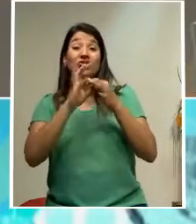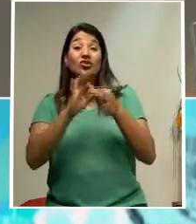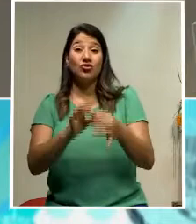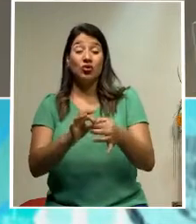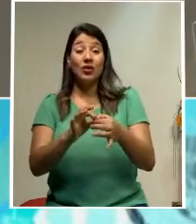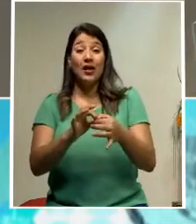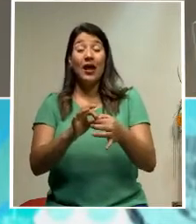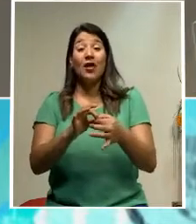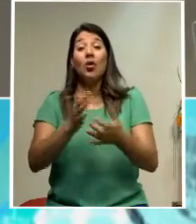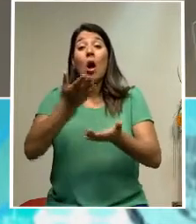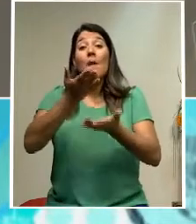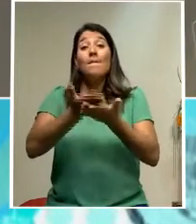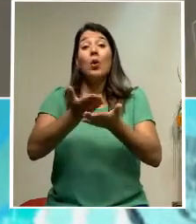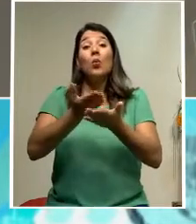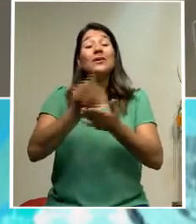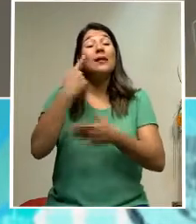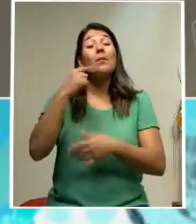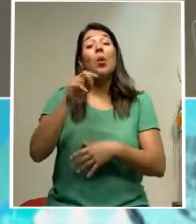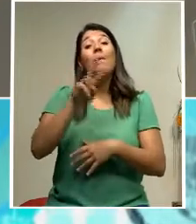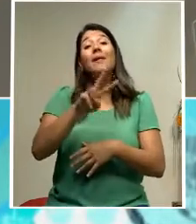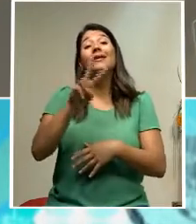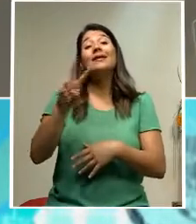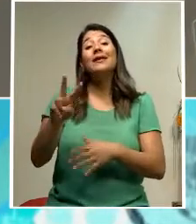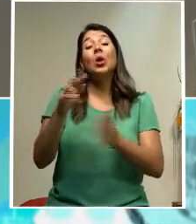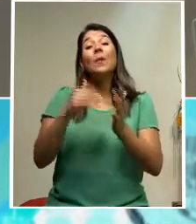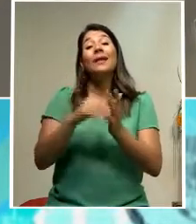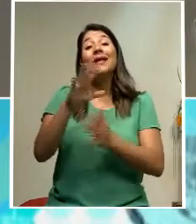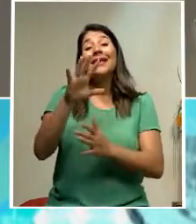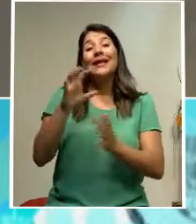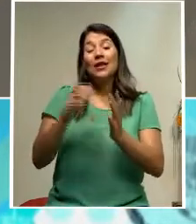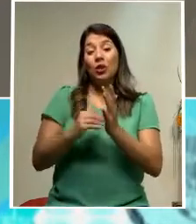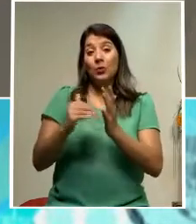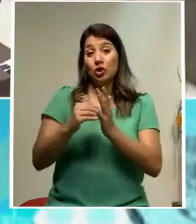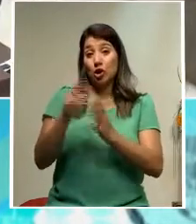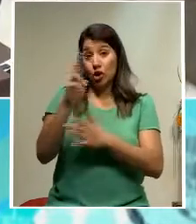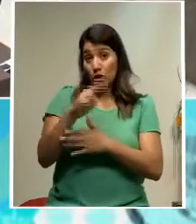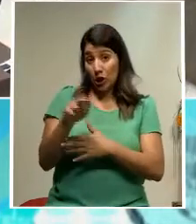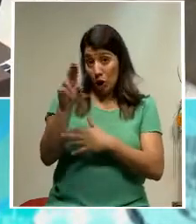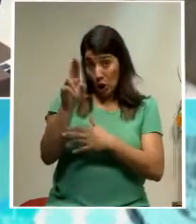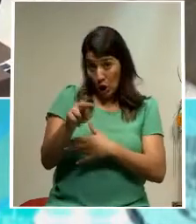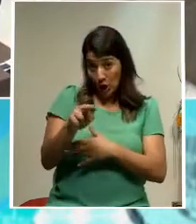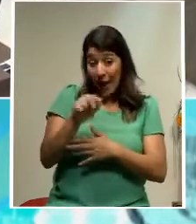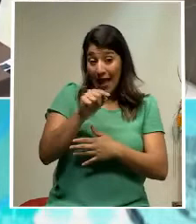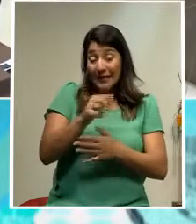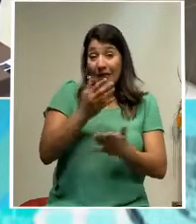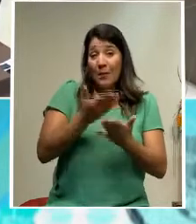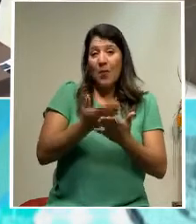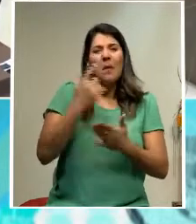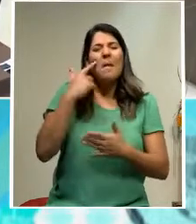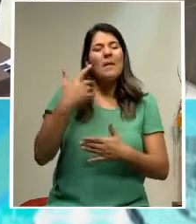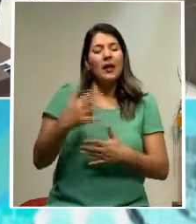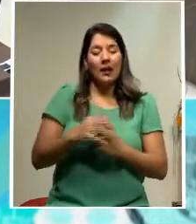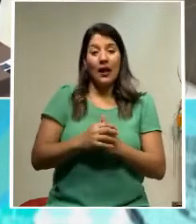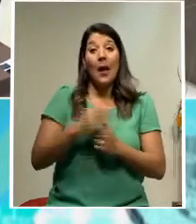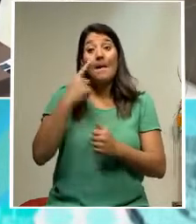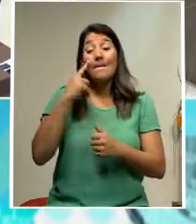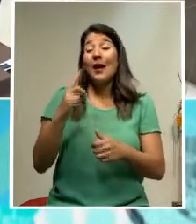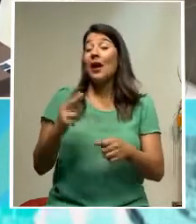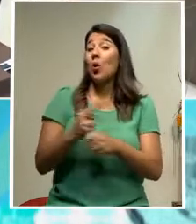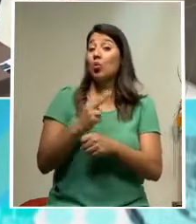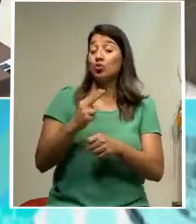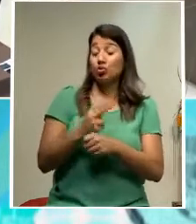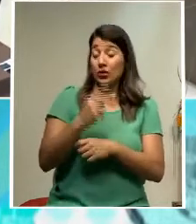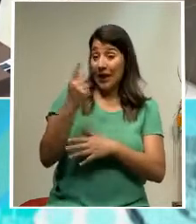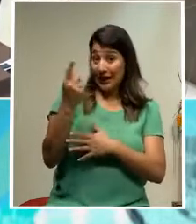de la moción de 22.500 millones de colones que se presentó y que iba a ser utilizada en teoría, y según lo que